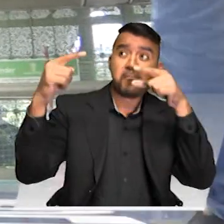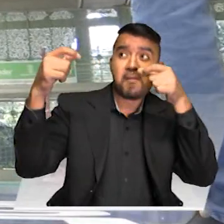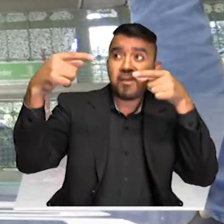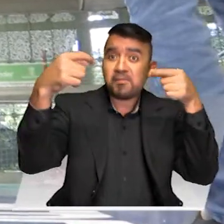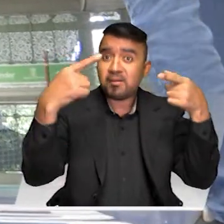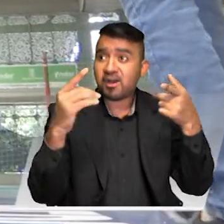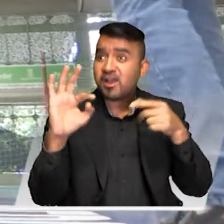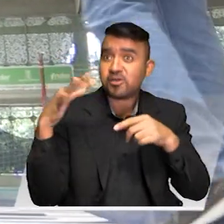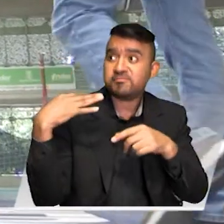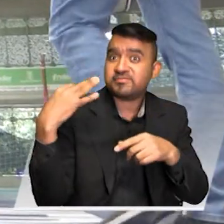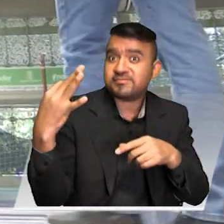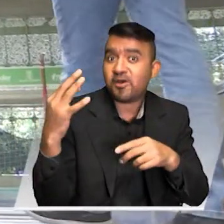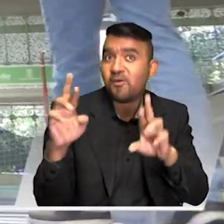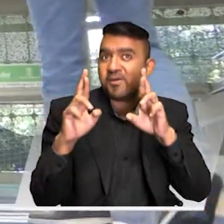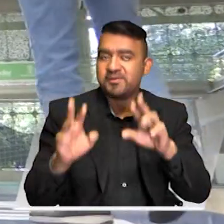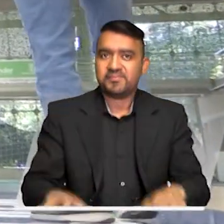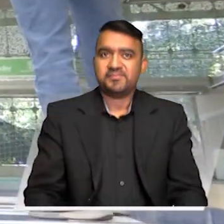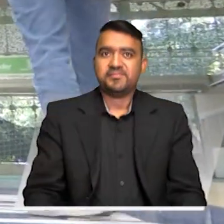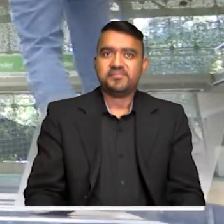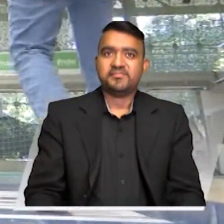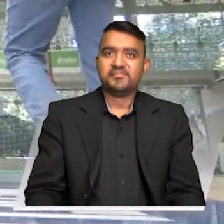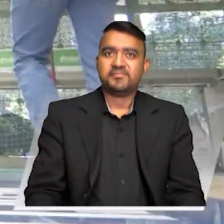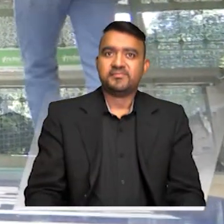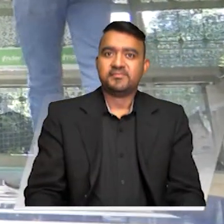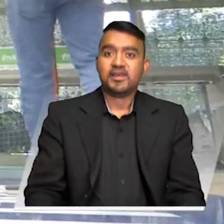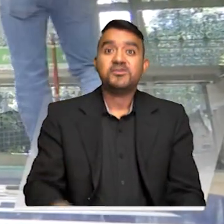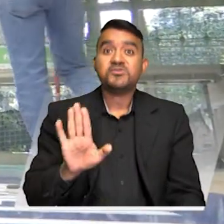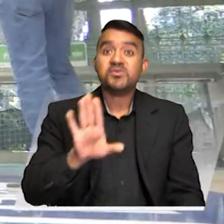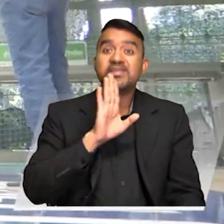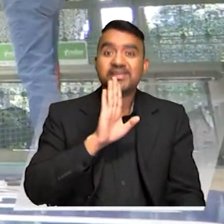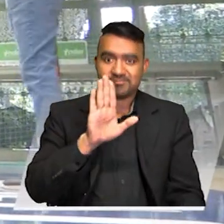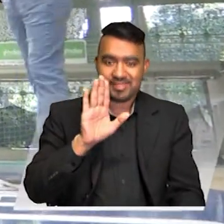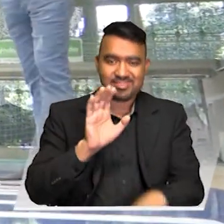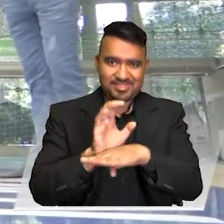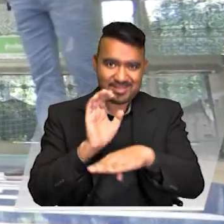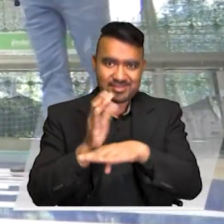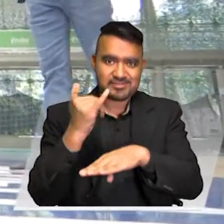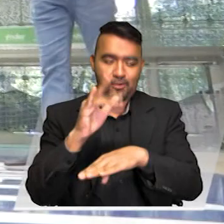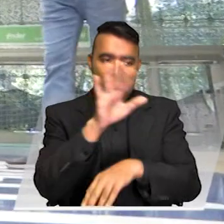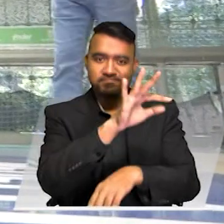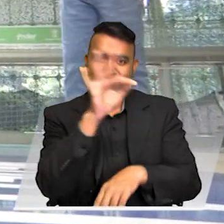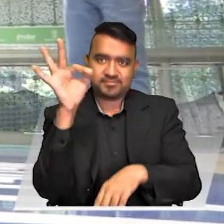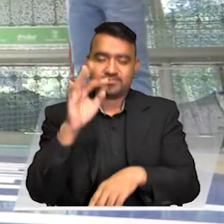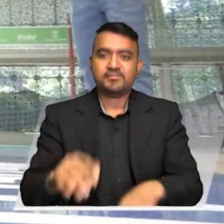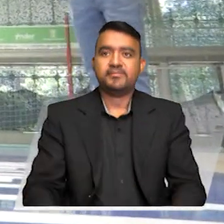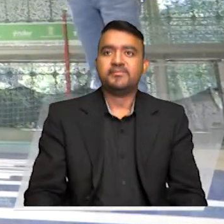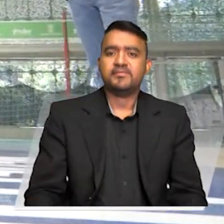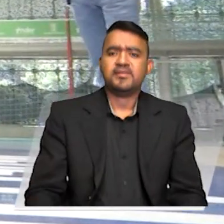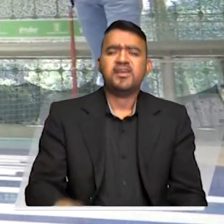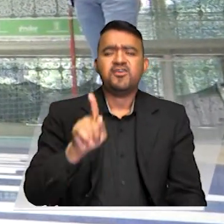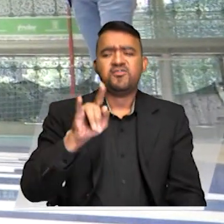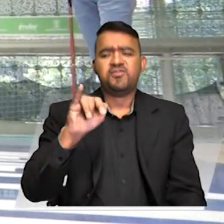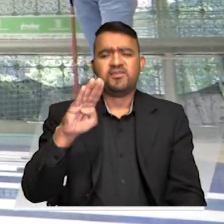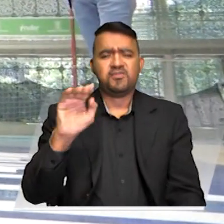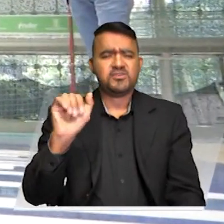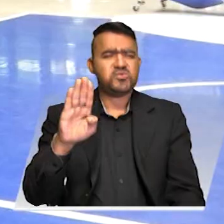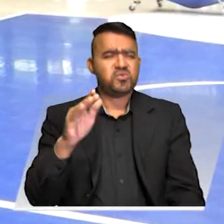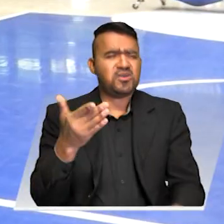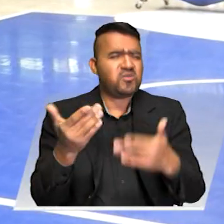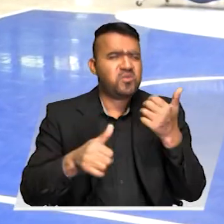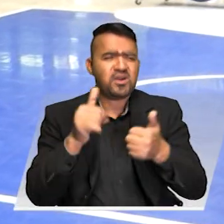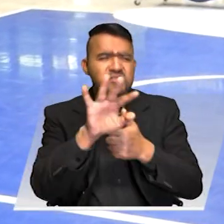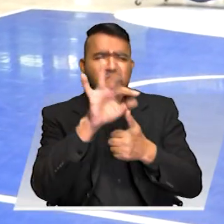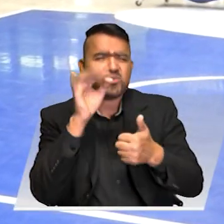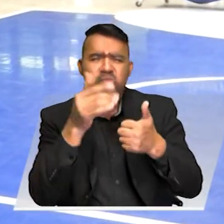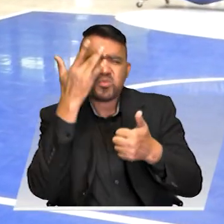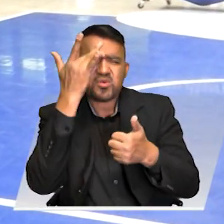Y el llamado llegó. FIBA lo convocó para el Mundial Sub-19. ¿Qué mira FIBA? ¿Qué analiza FIBA? Bueno, FIBA tiene una regla